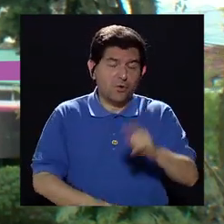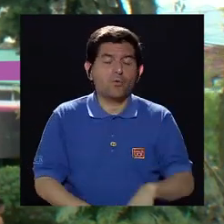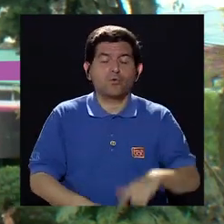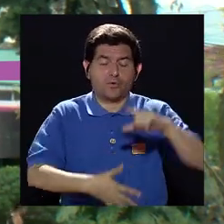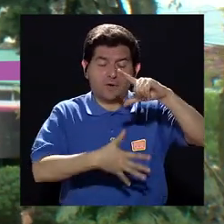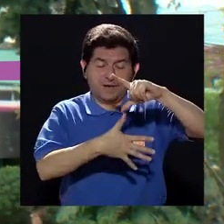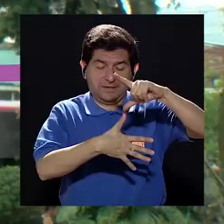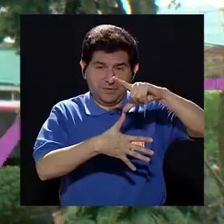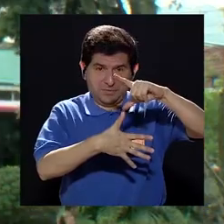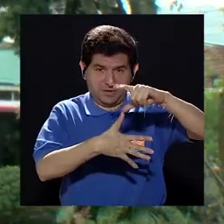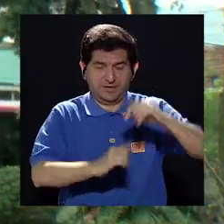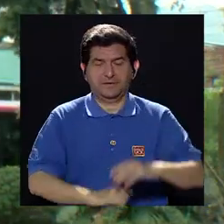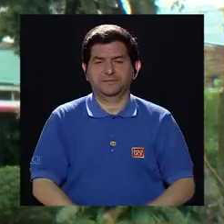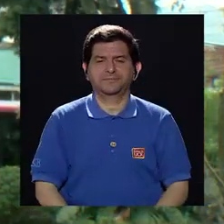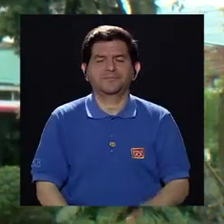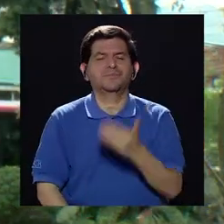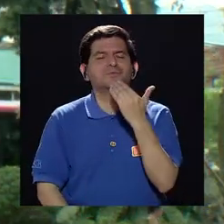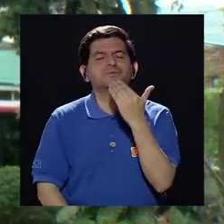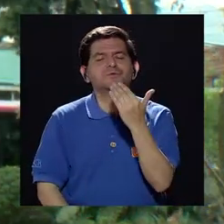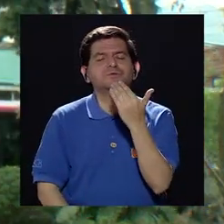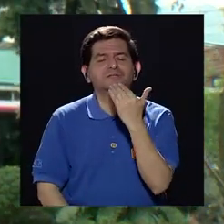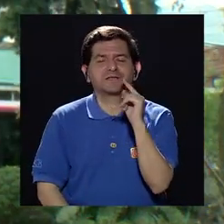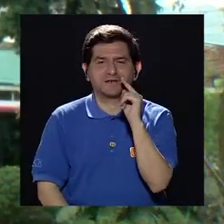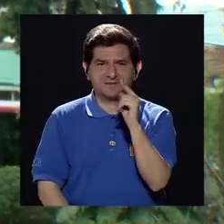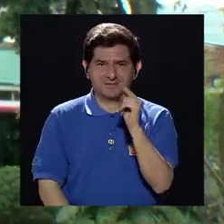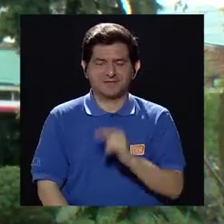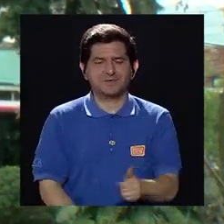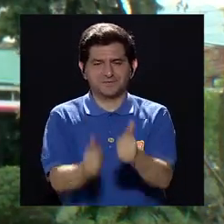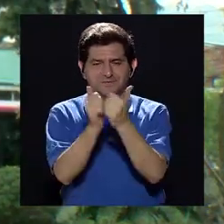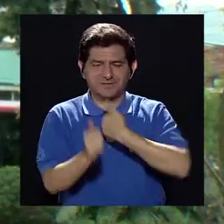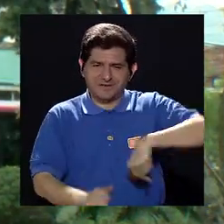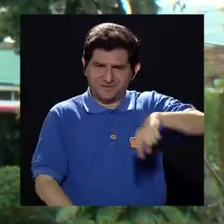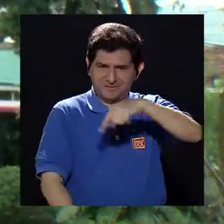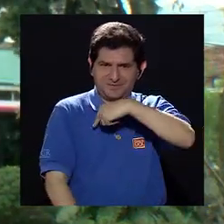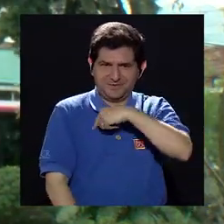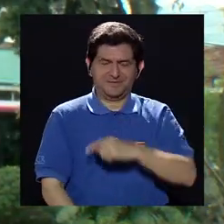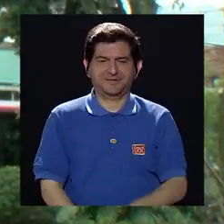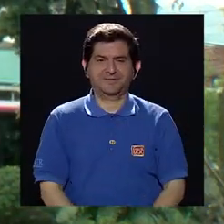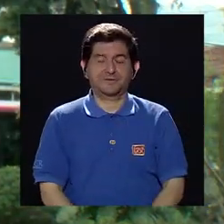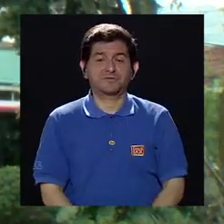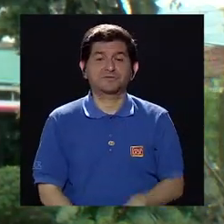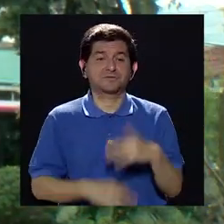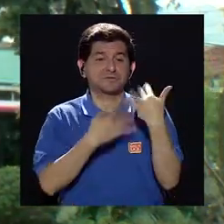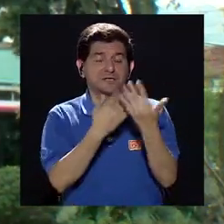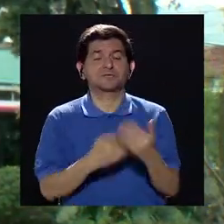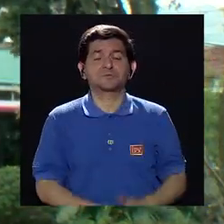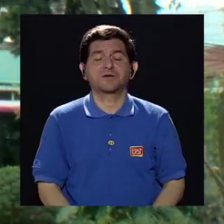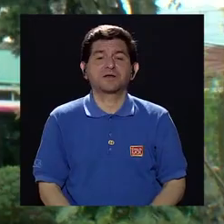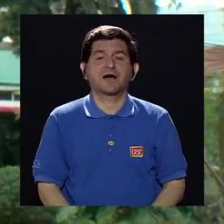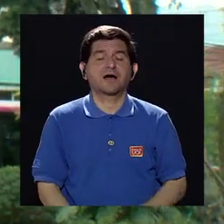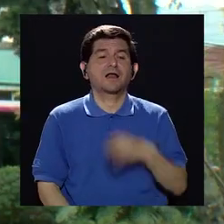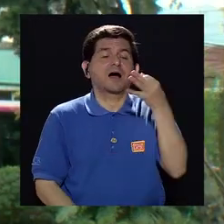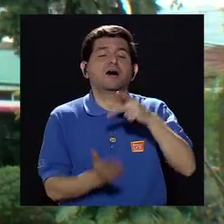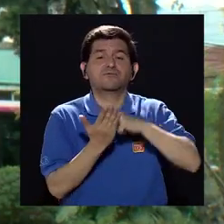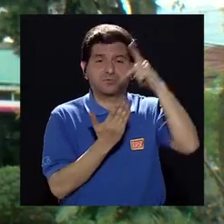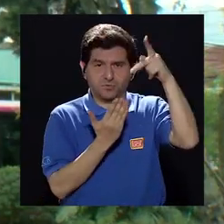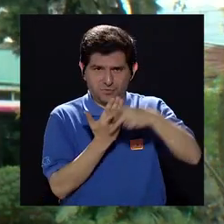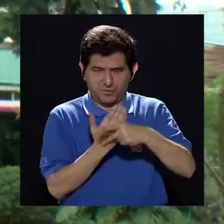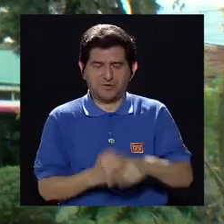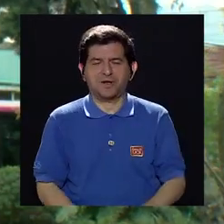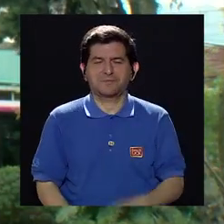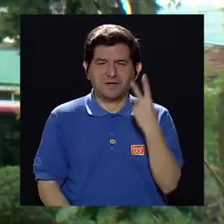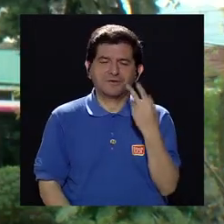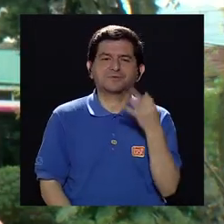uno a nivel latinoamericano. Muchísimas gracias por acompañarnos y los esperamos en nuestra